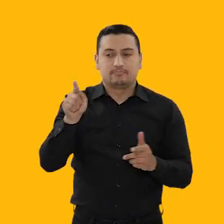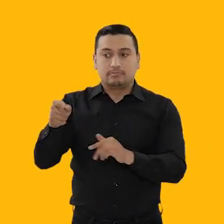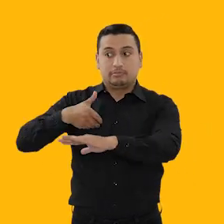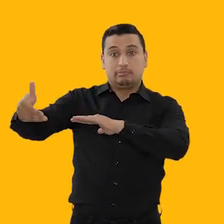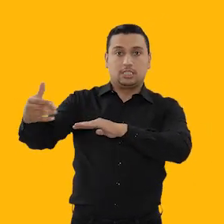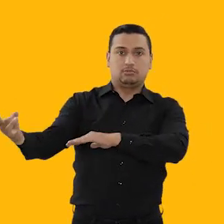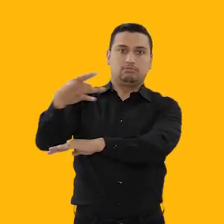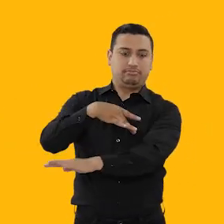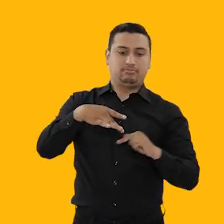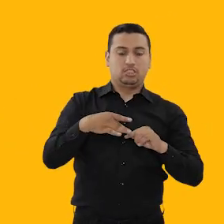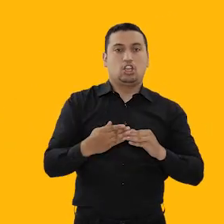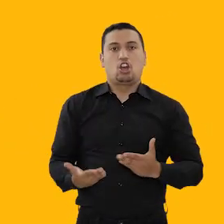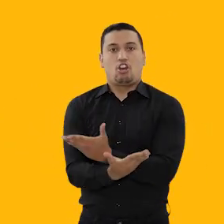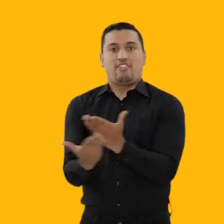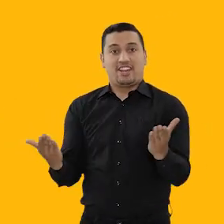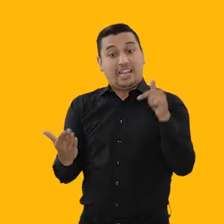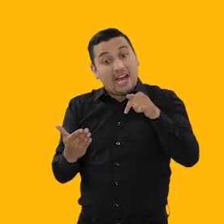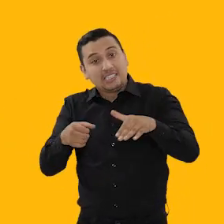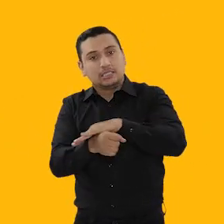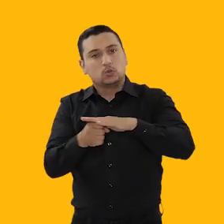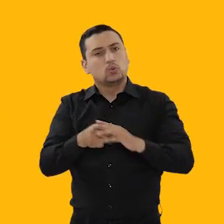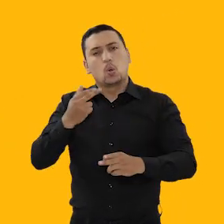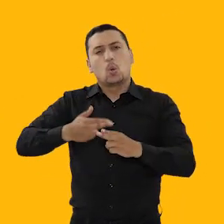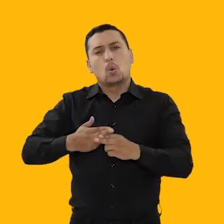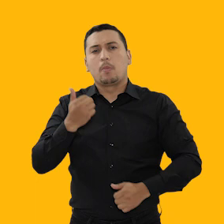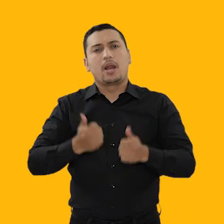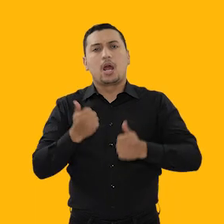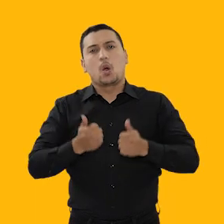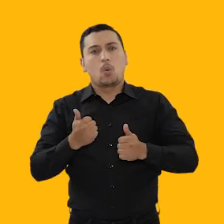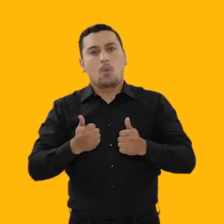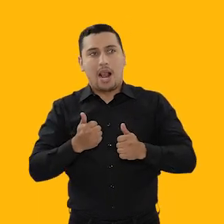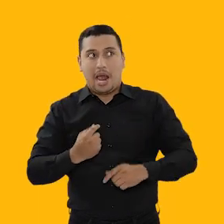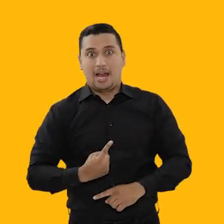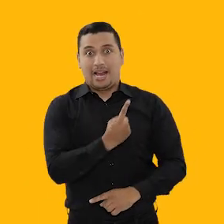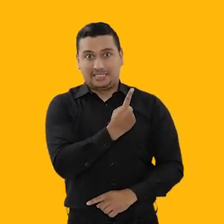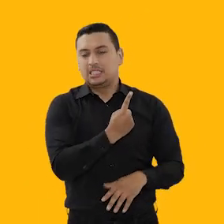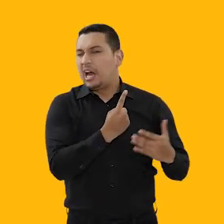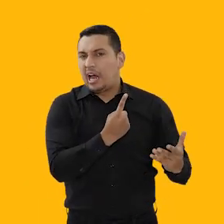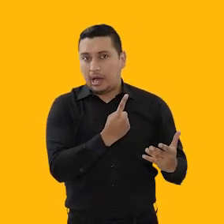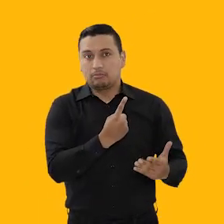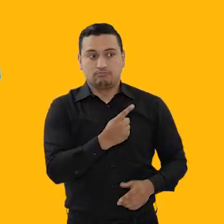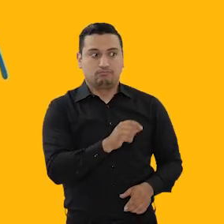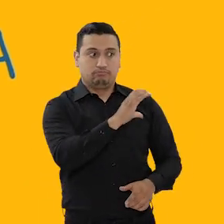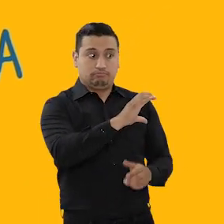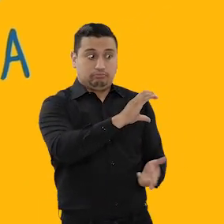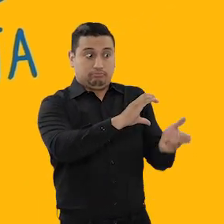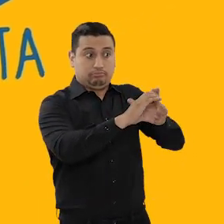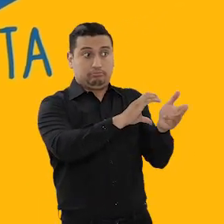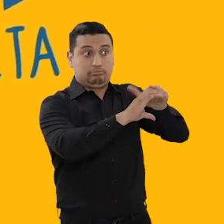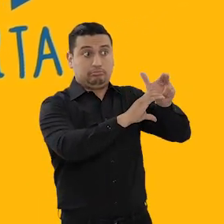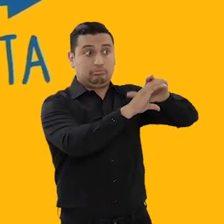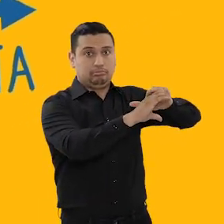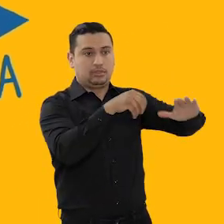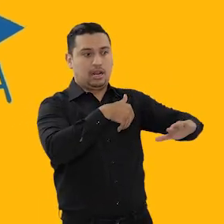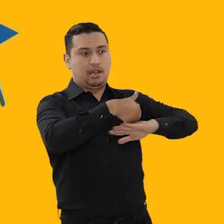esperada la demanda creció más que la oferta. Cuando esta situación se prolonga y generaliza con los productos que consumimos habitualmente,